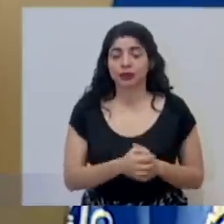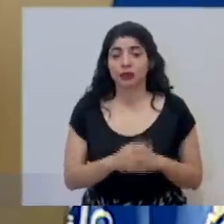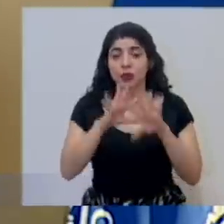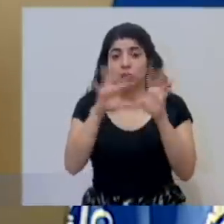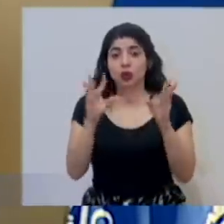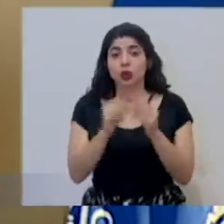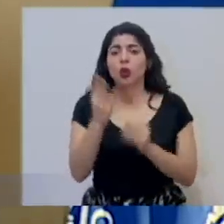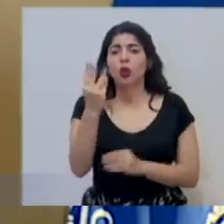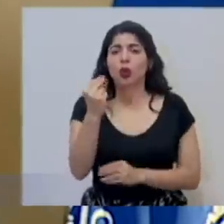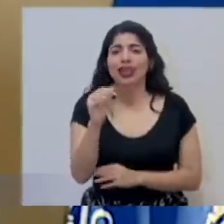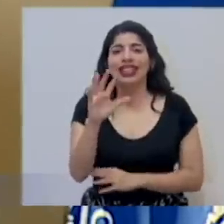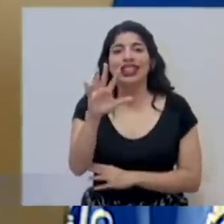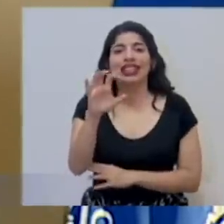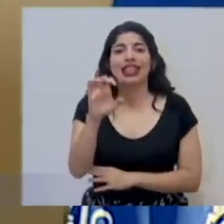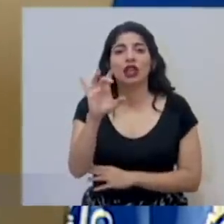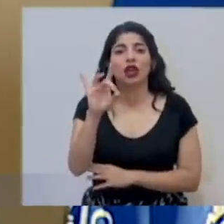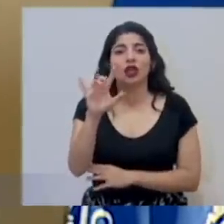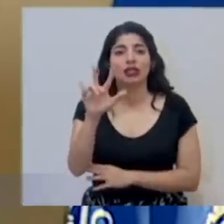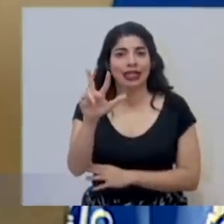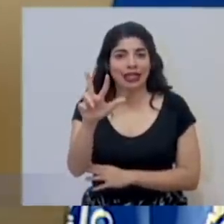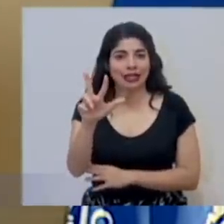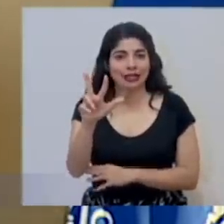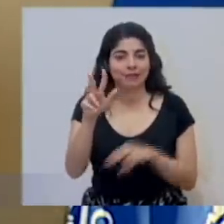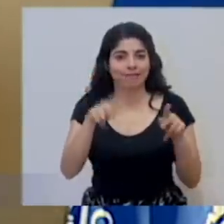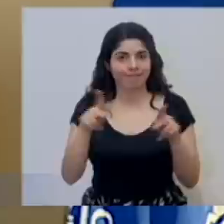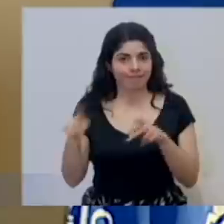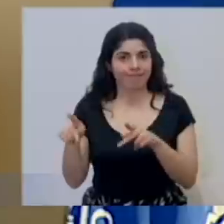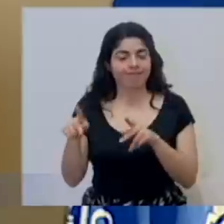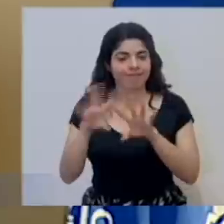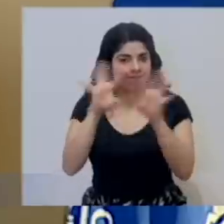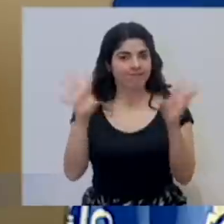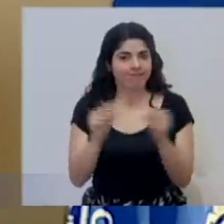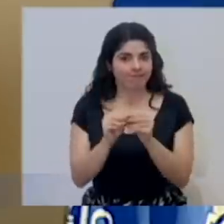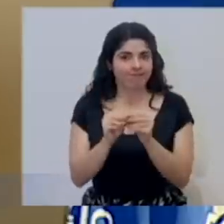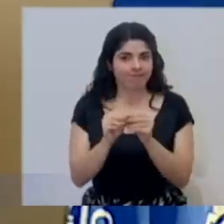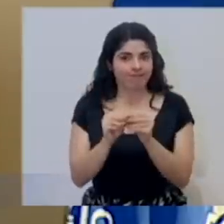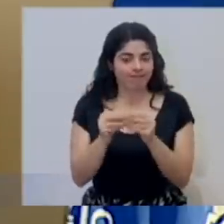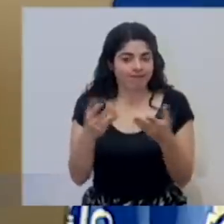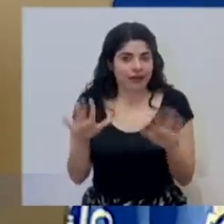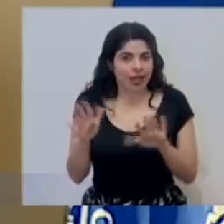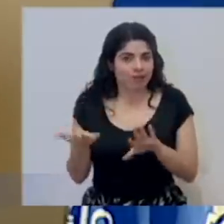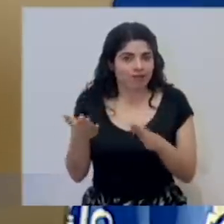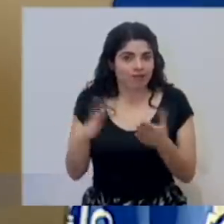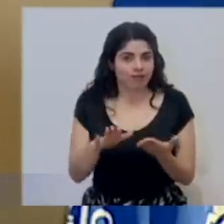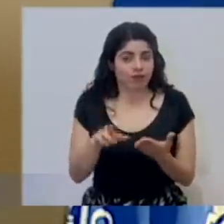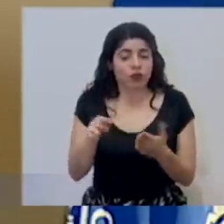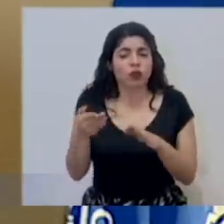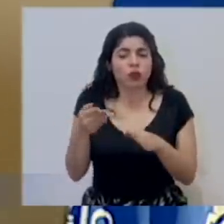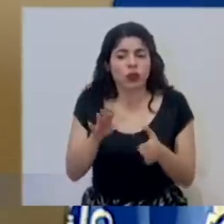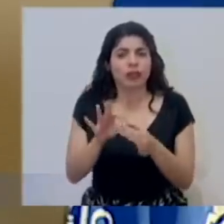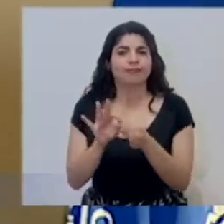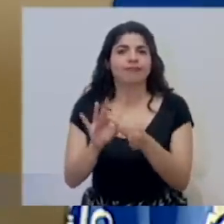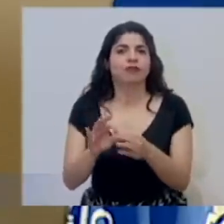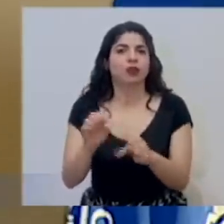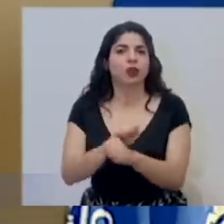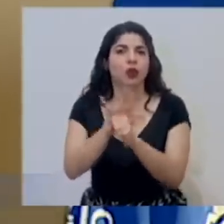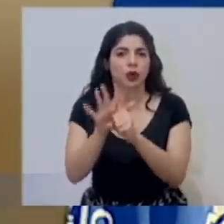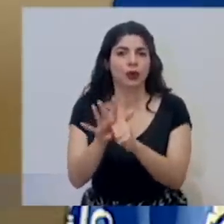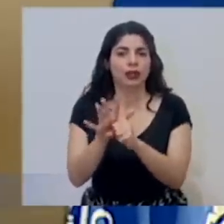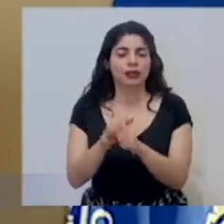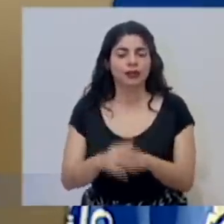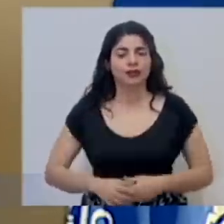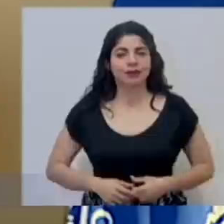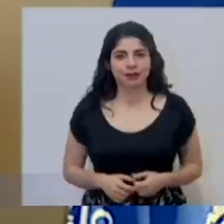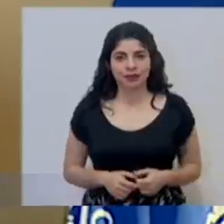contabilizan con esto 583 personas en total que han fallecido relacionadas con COVID